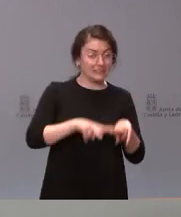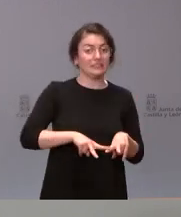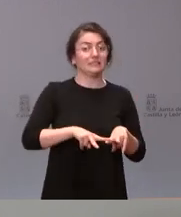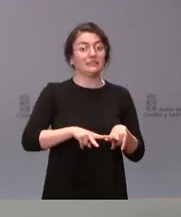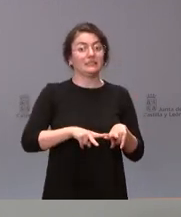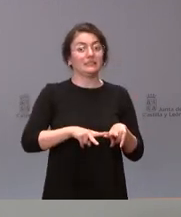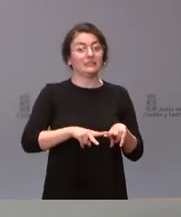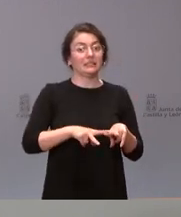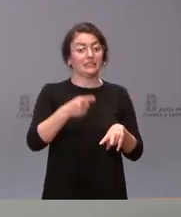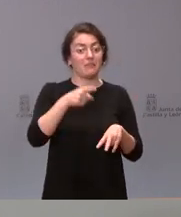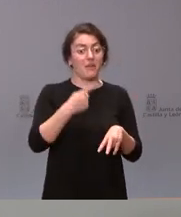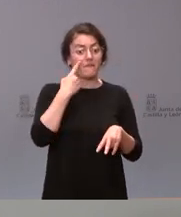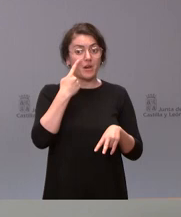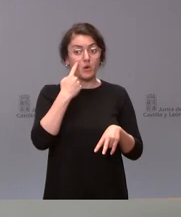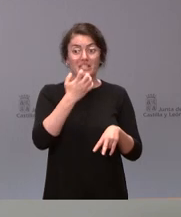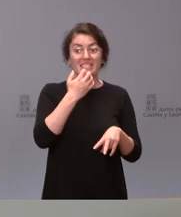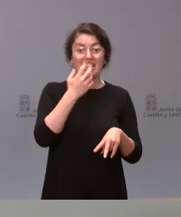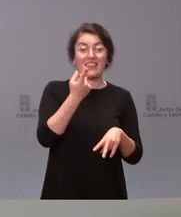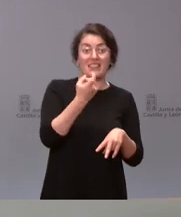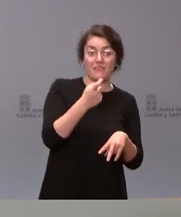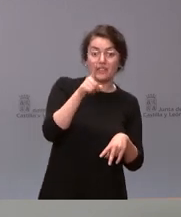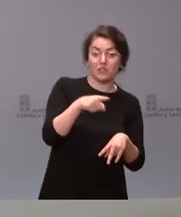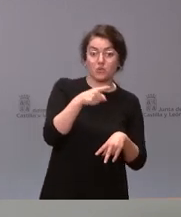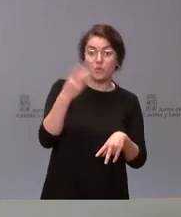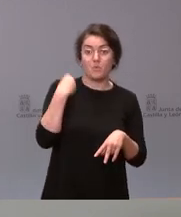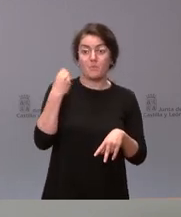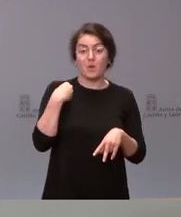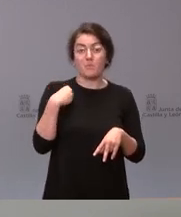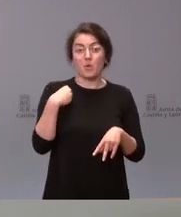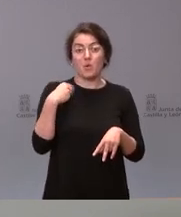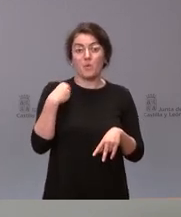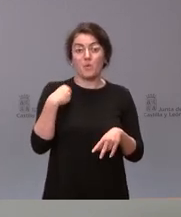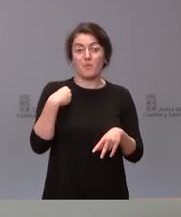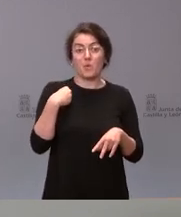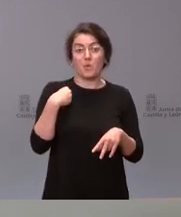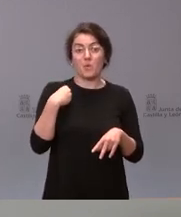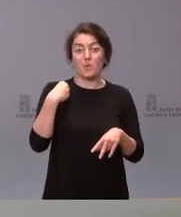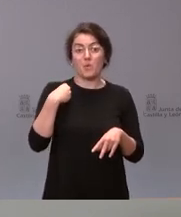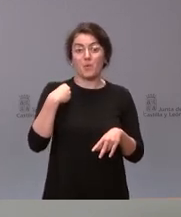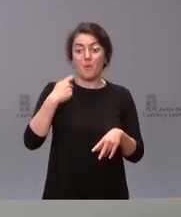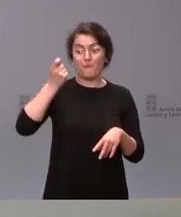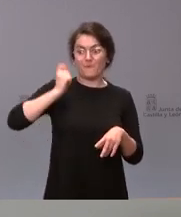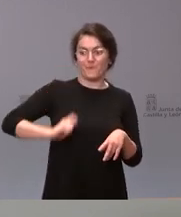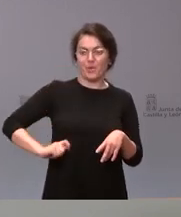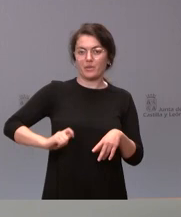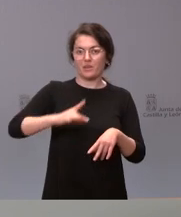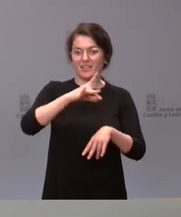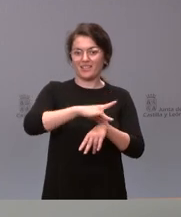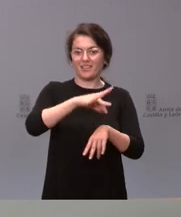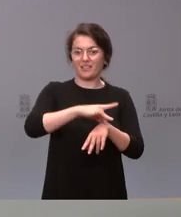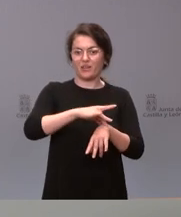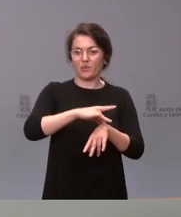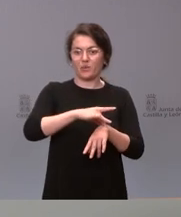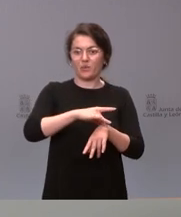la necesidad o no de hacer nuevas rondas de que los profesionales sanitarios manifiesten el